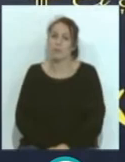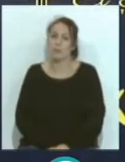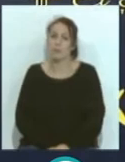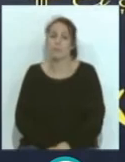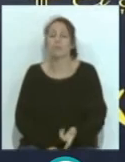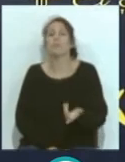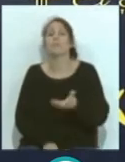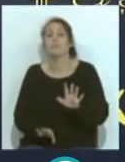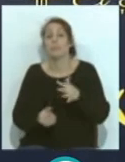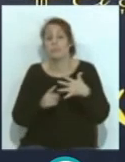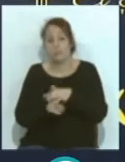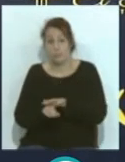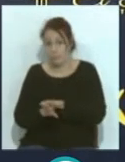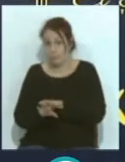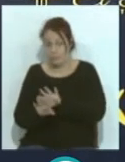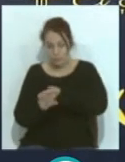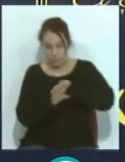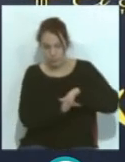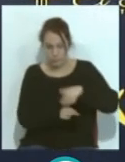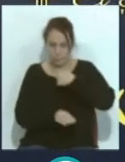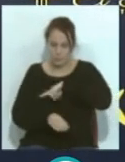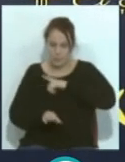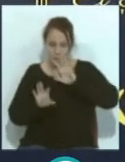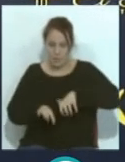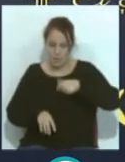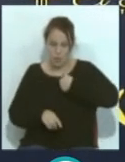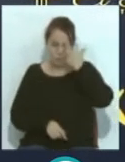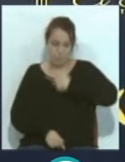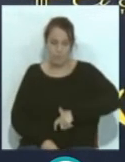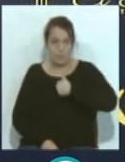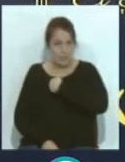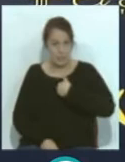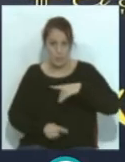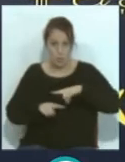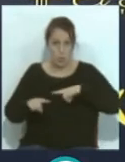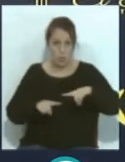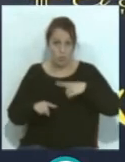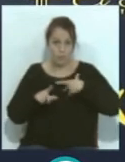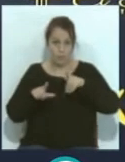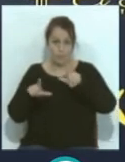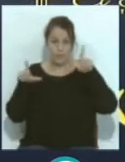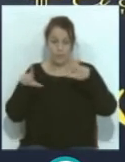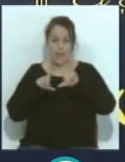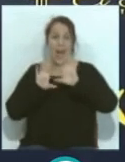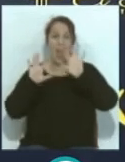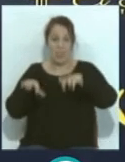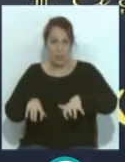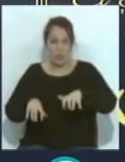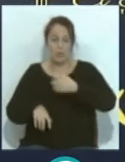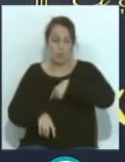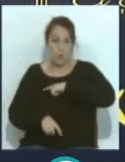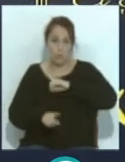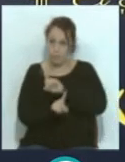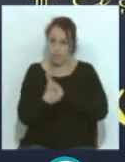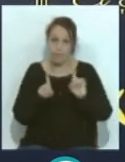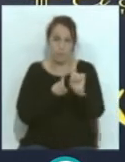Más allá de todo esto, nosotros, el Cádiz, yo como entrenador que represento a una entidad como el Cádiz, nosotros y yo me pongo